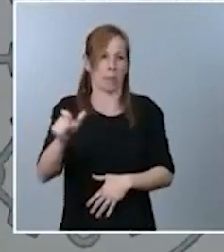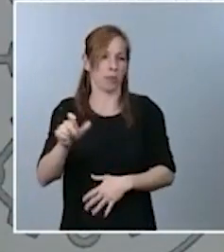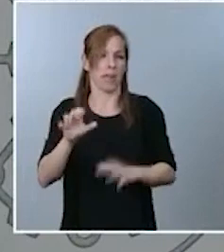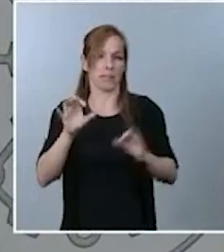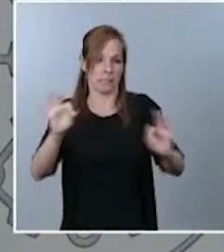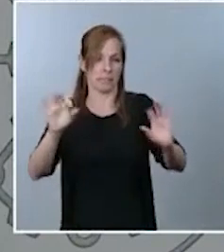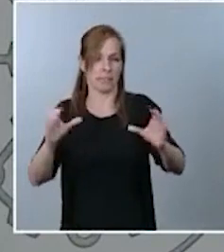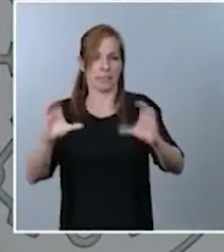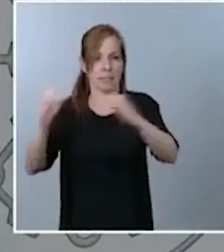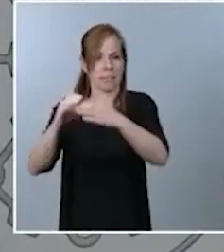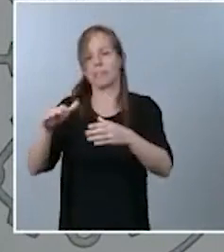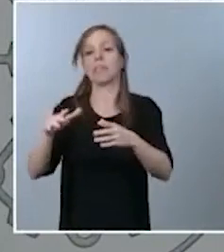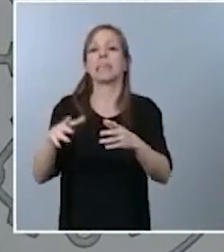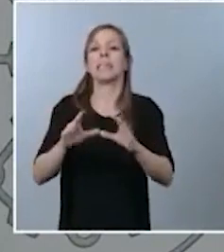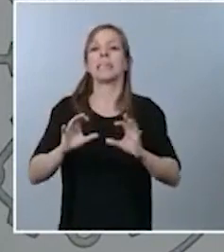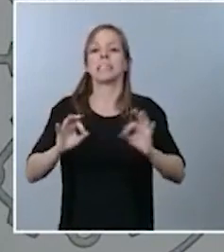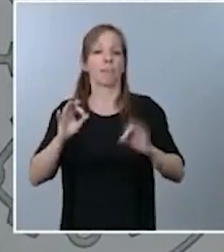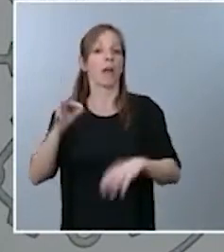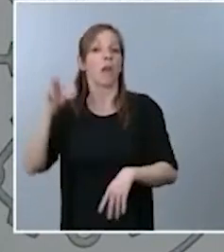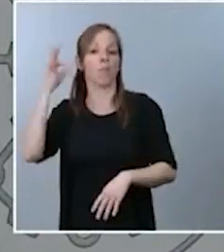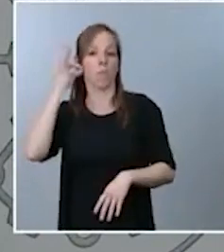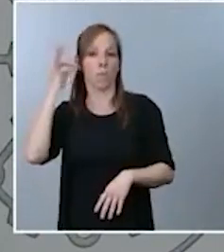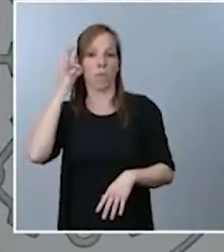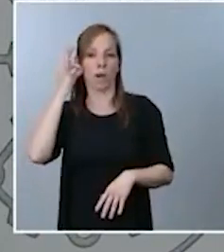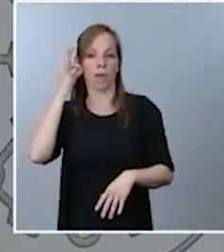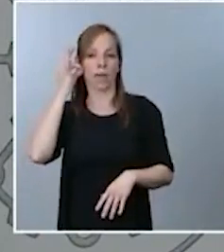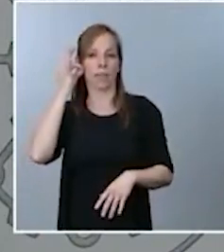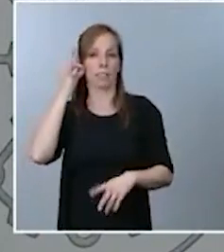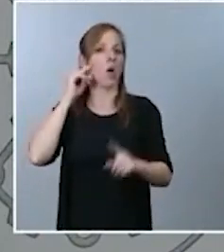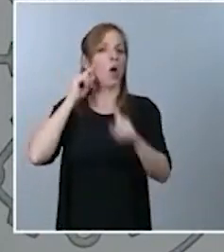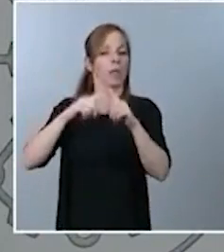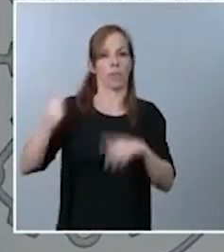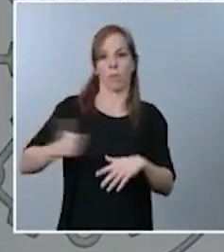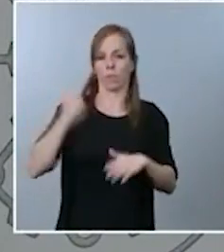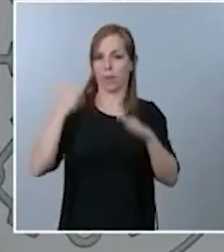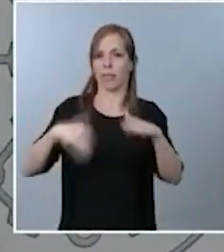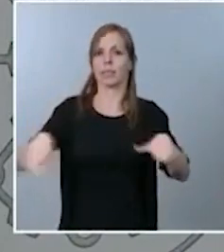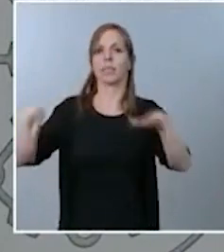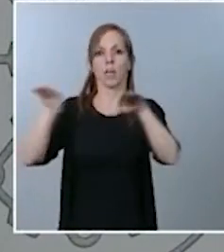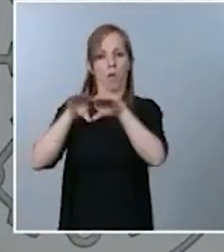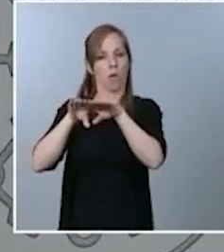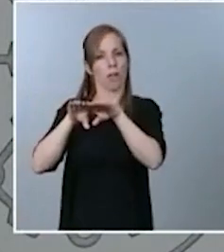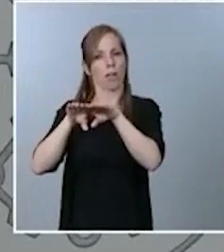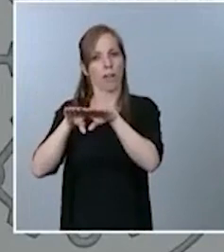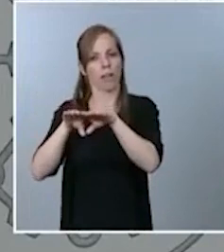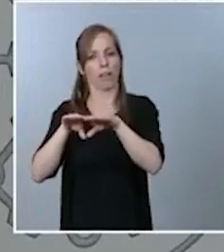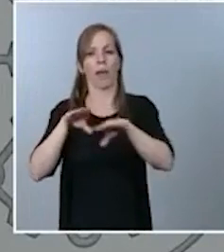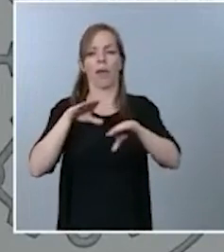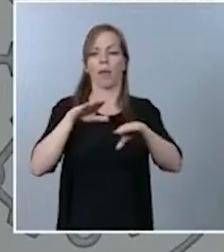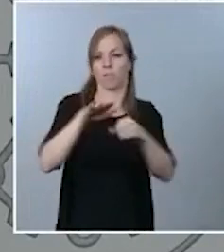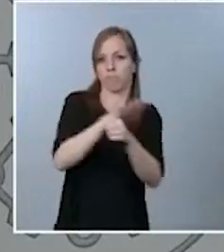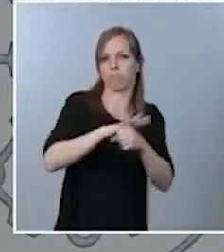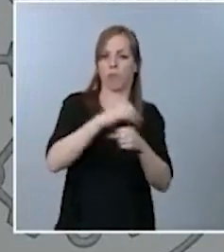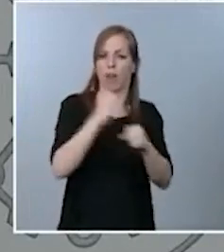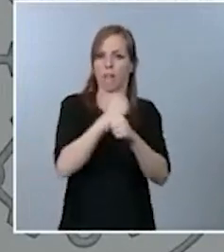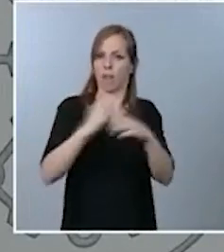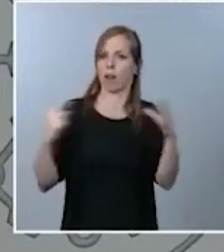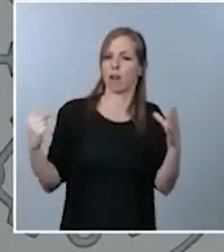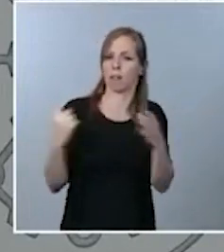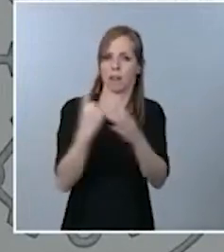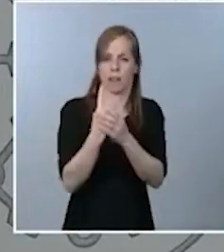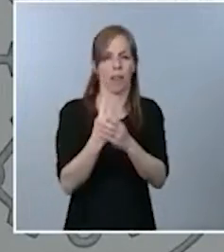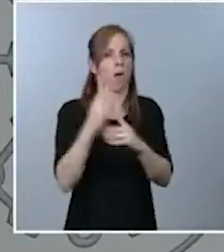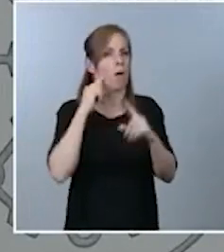en este caso las mujeres, cara a la igualdad de oportunidades en su integración en el mundo laboral, acabar con la brecha salarial,